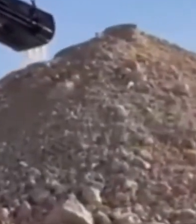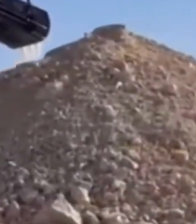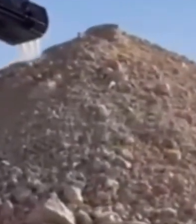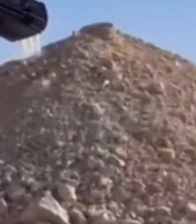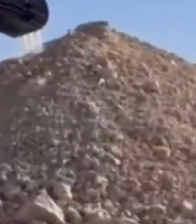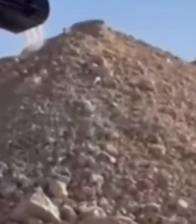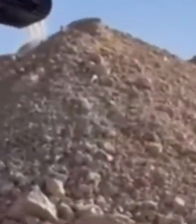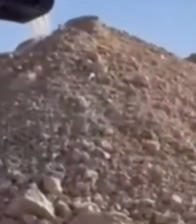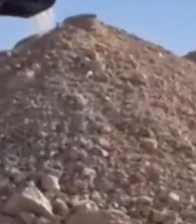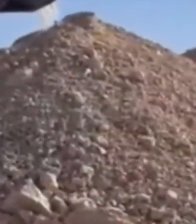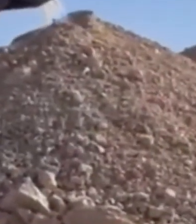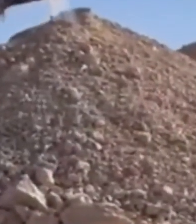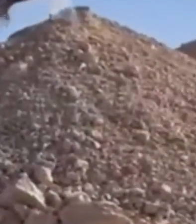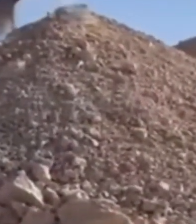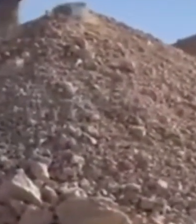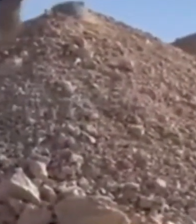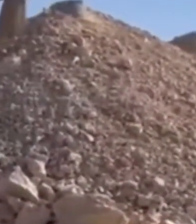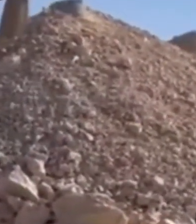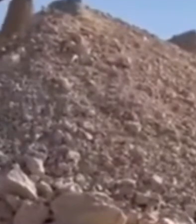el agua